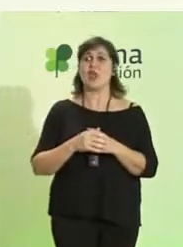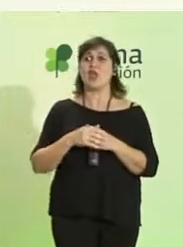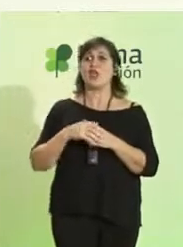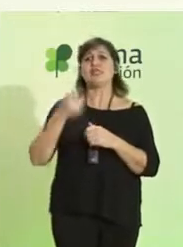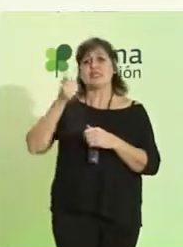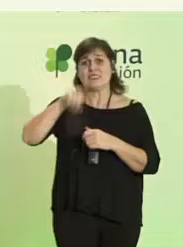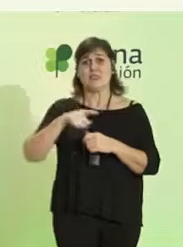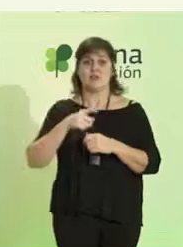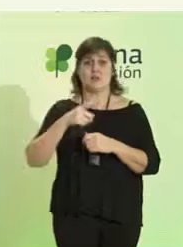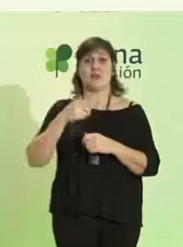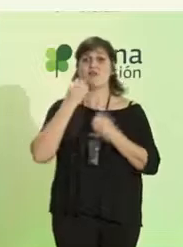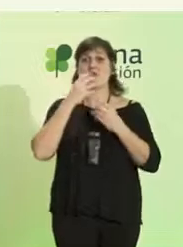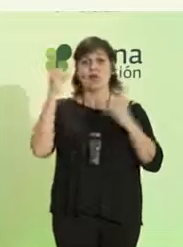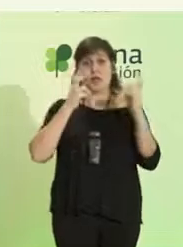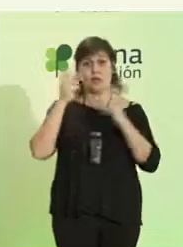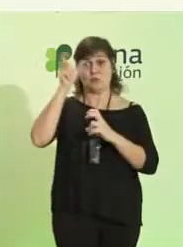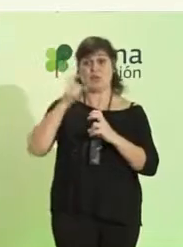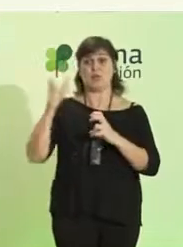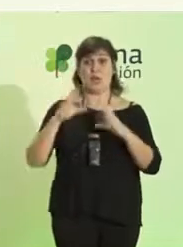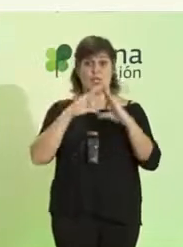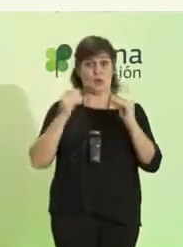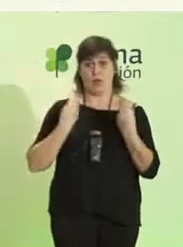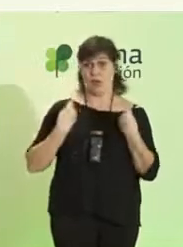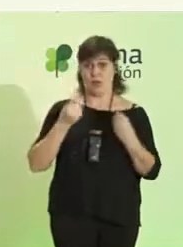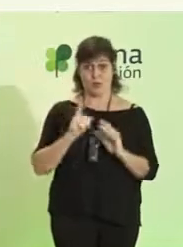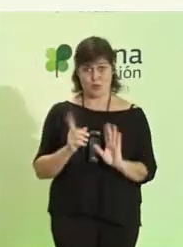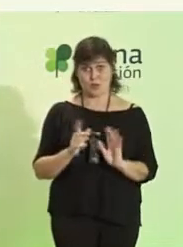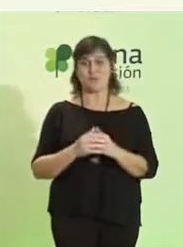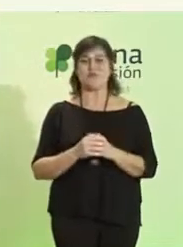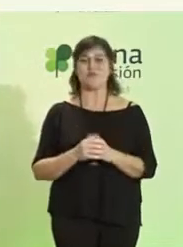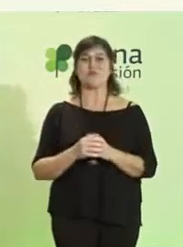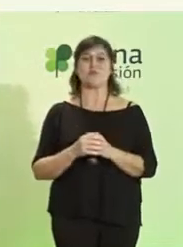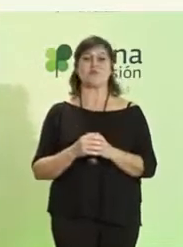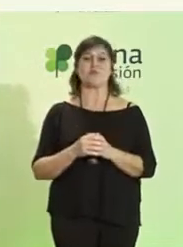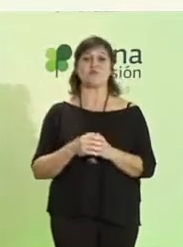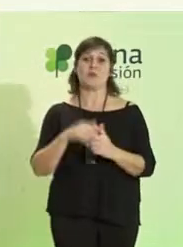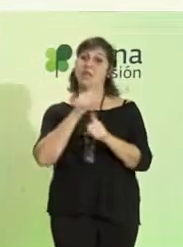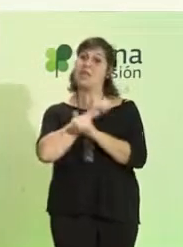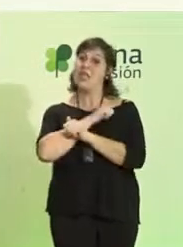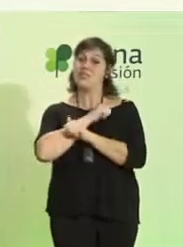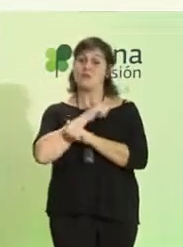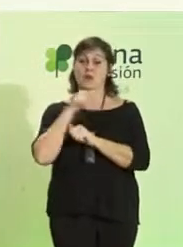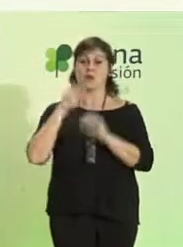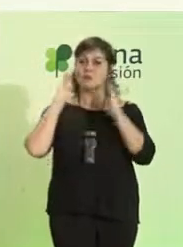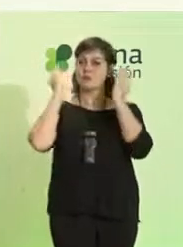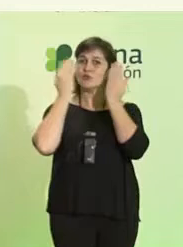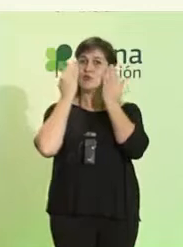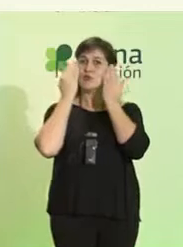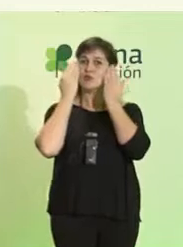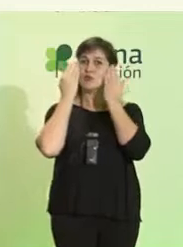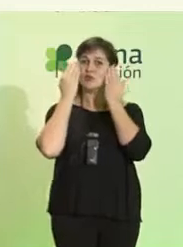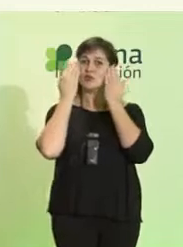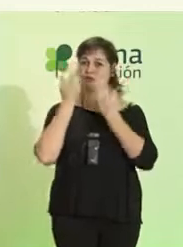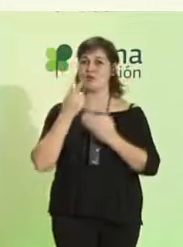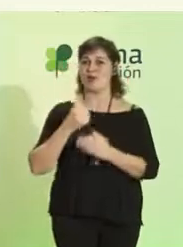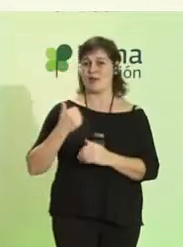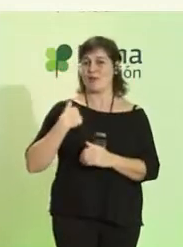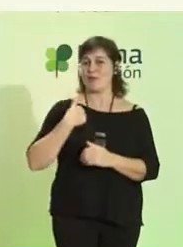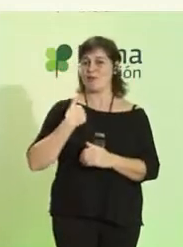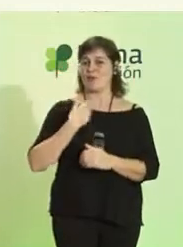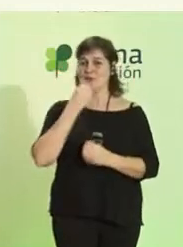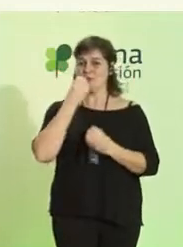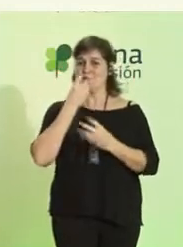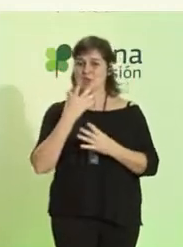residentes en esta ciudad o en Andalucía. Espero que tengáis un buen congreso y que desarrolléis un buen congreso